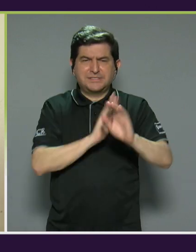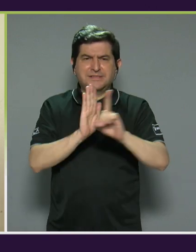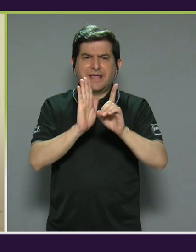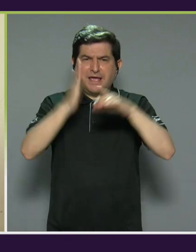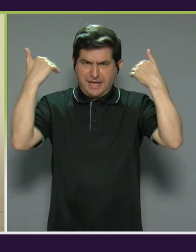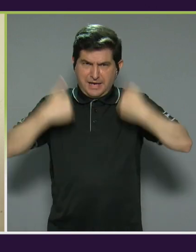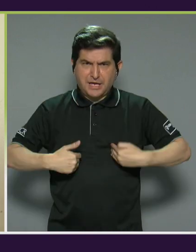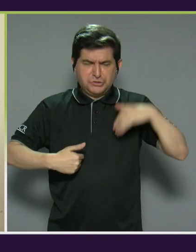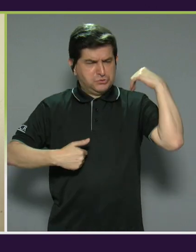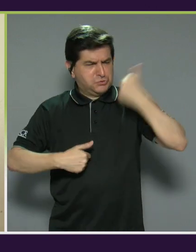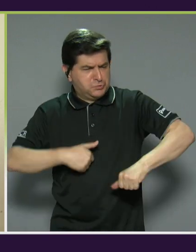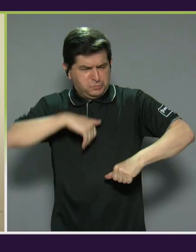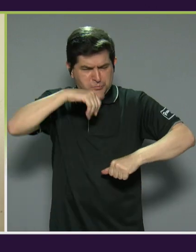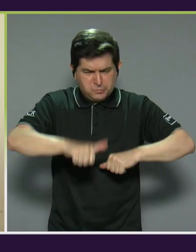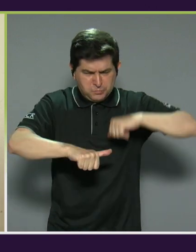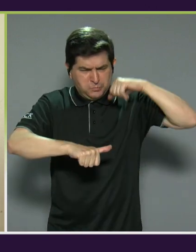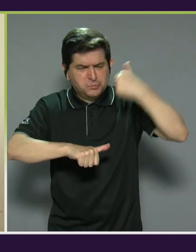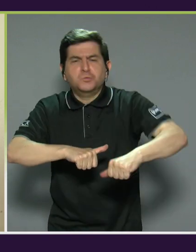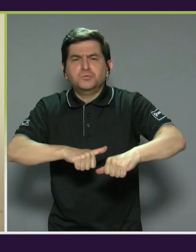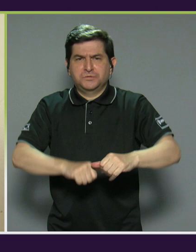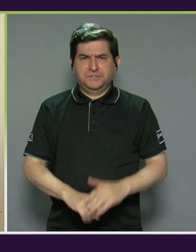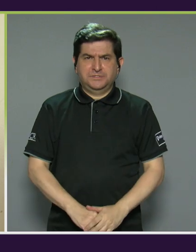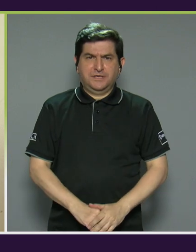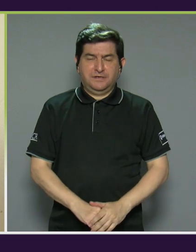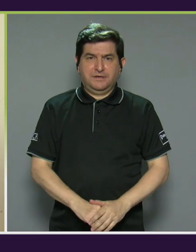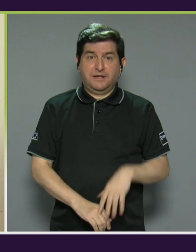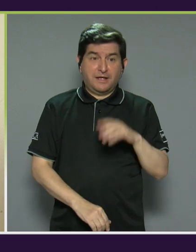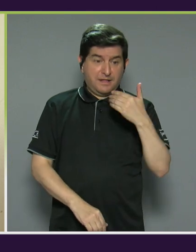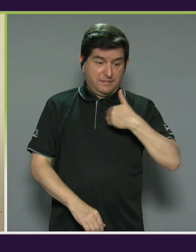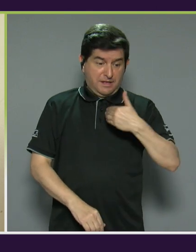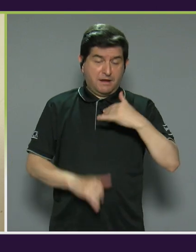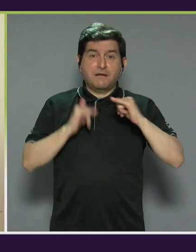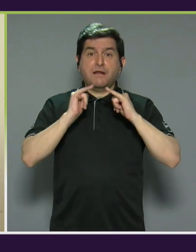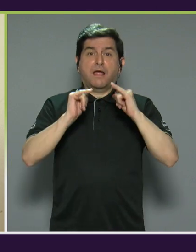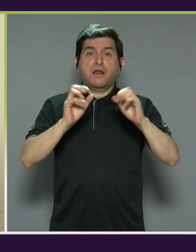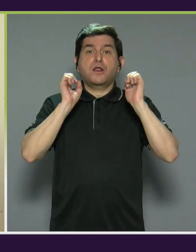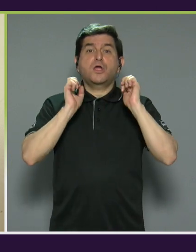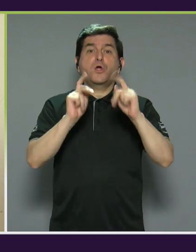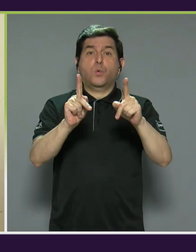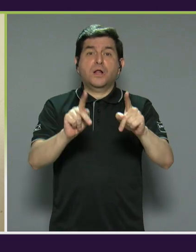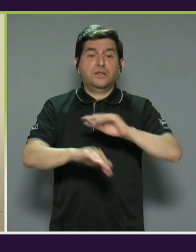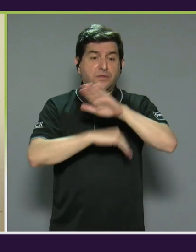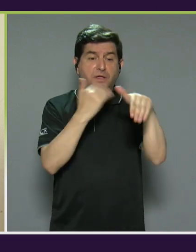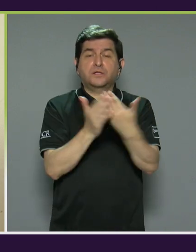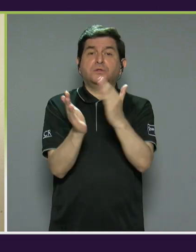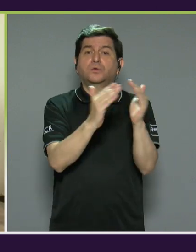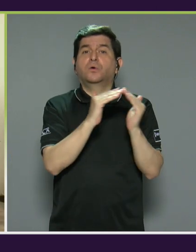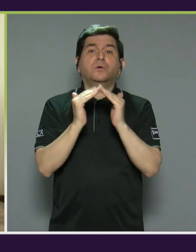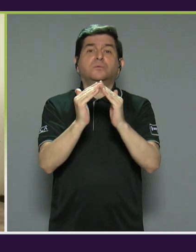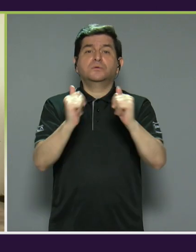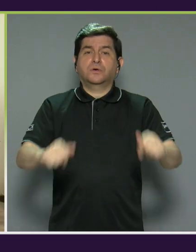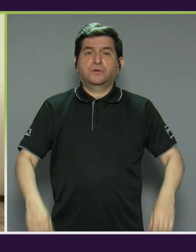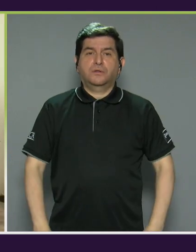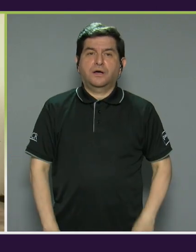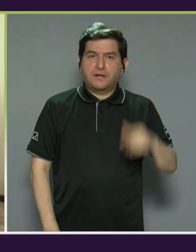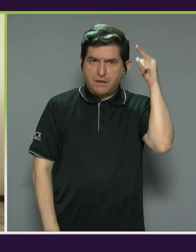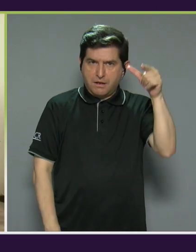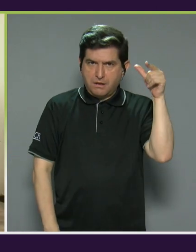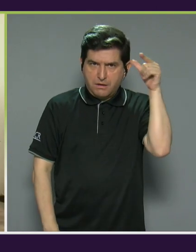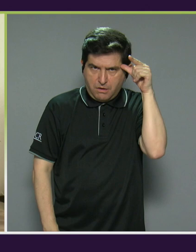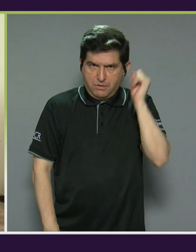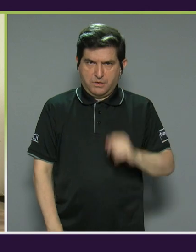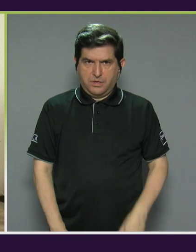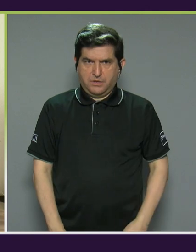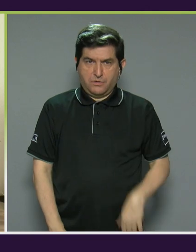luché por que tuviéramos igualdad de oportunidades al resto de la población. Y obviamente que en